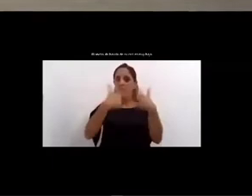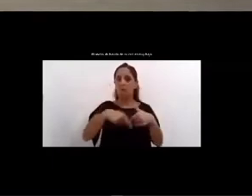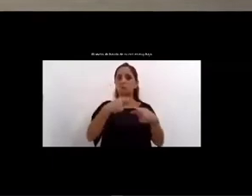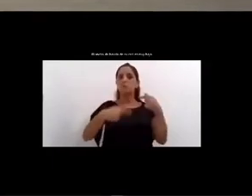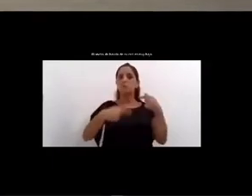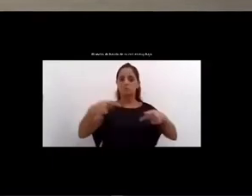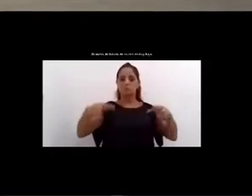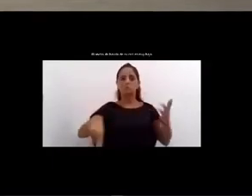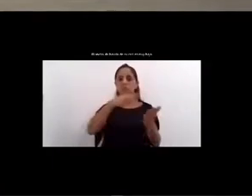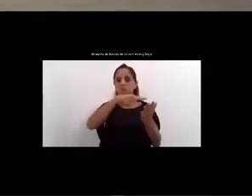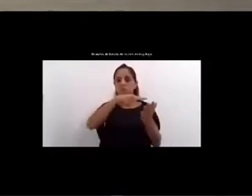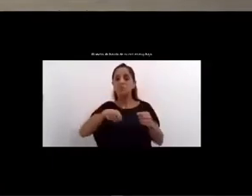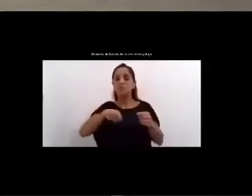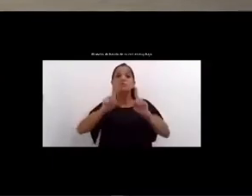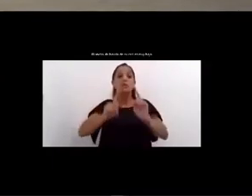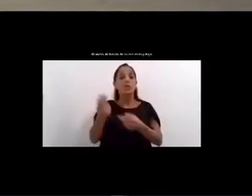también